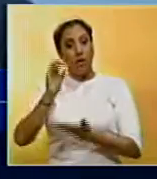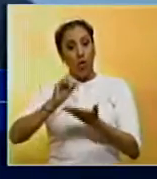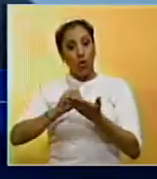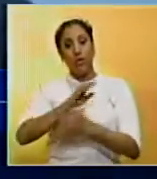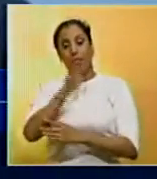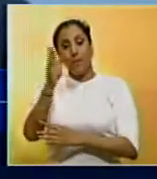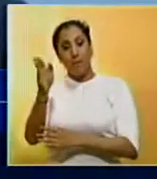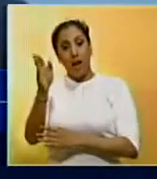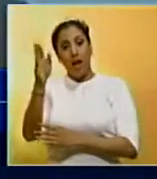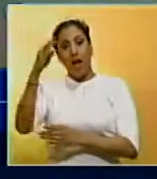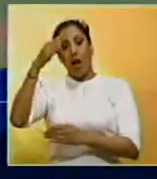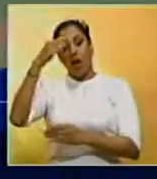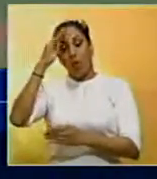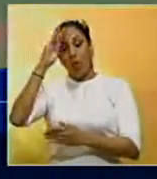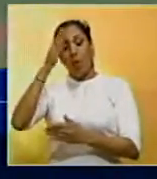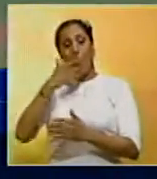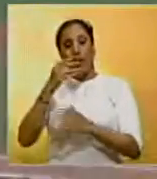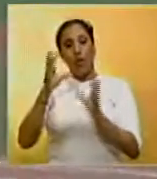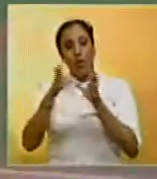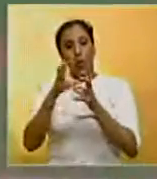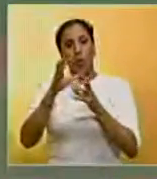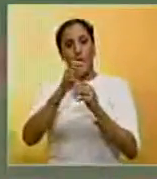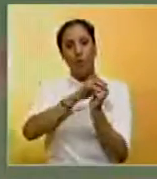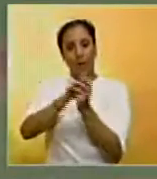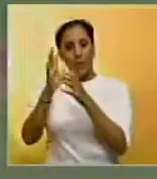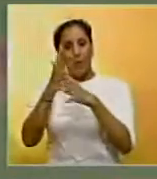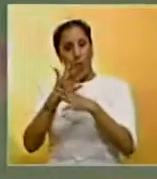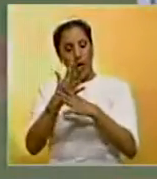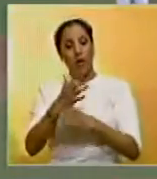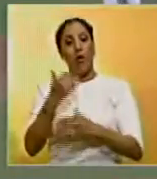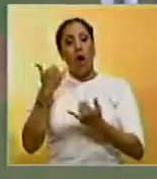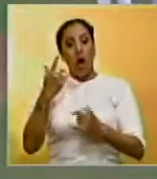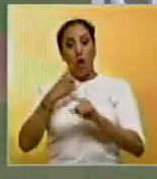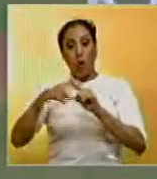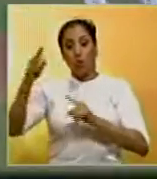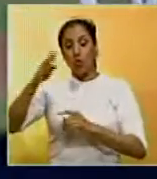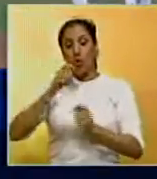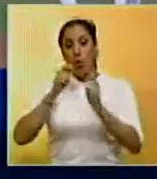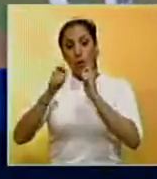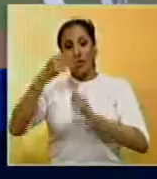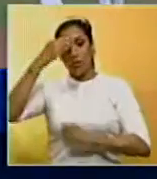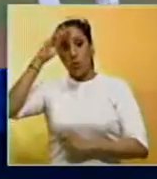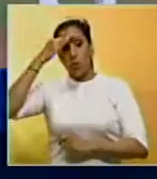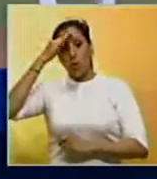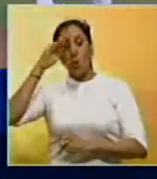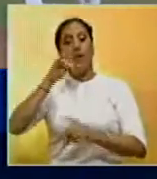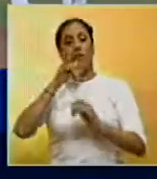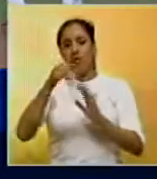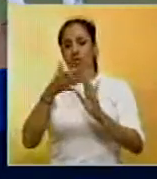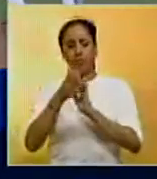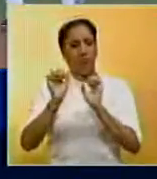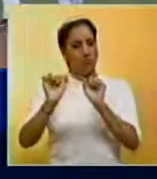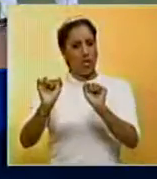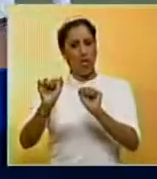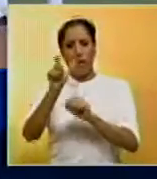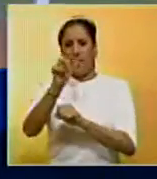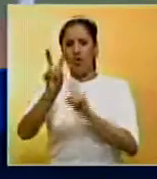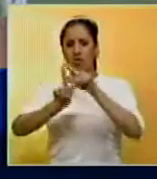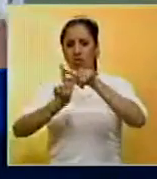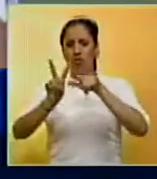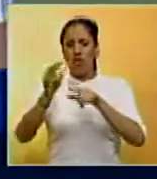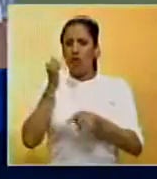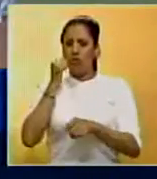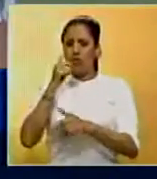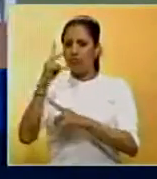acoger a Cuba, como sea en un campeonato. Por su parte, los medios de comunicación cubanos y Los Tigres de Ciego de Ávila rechazaron la deserción y